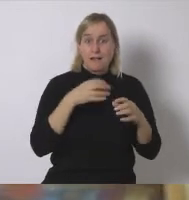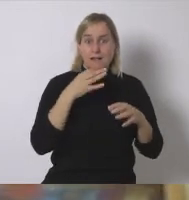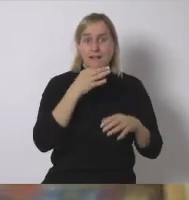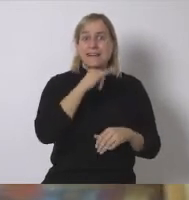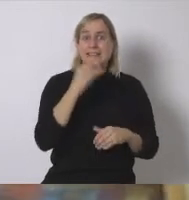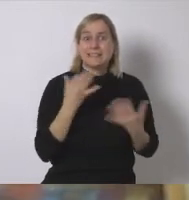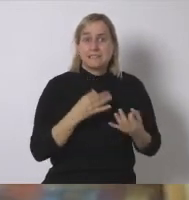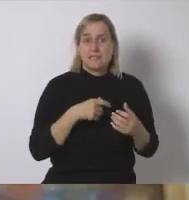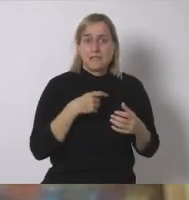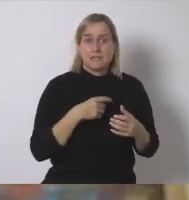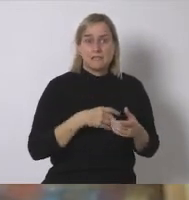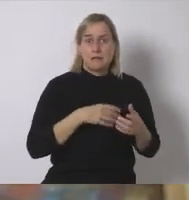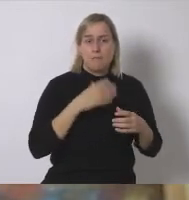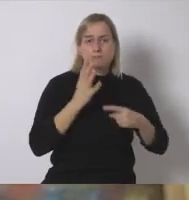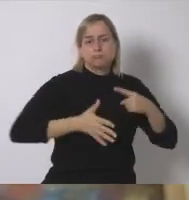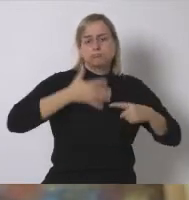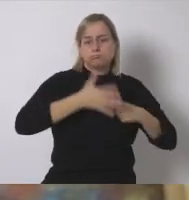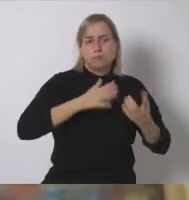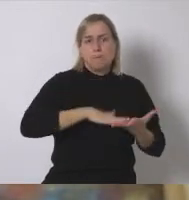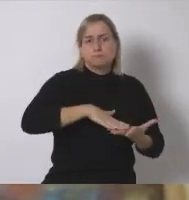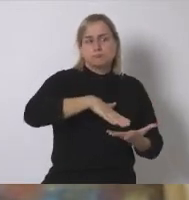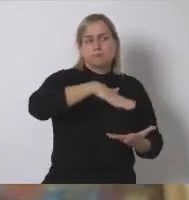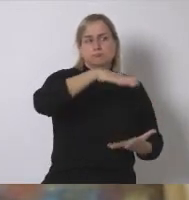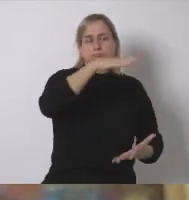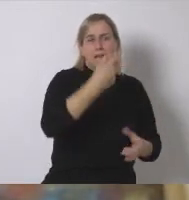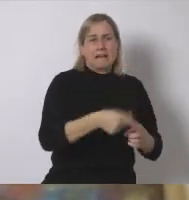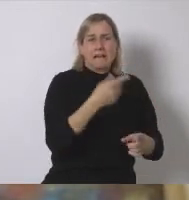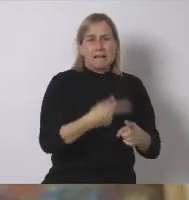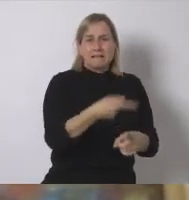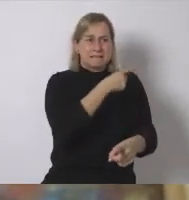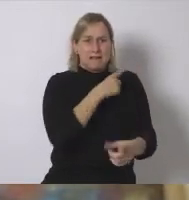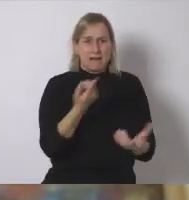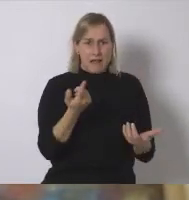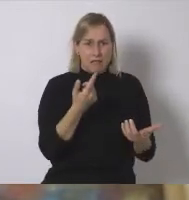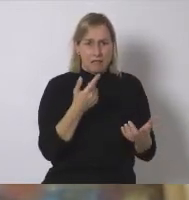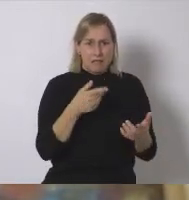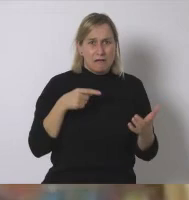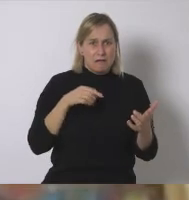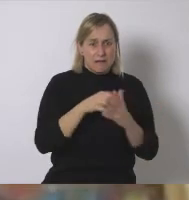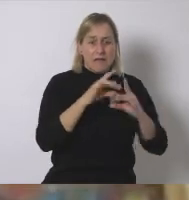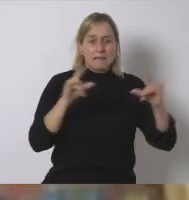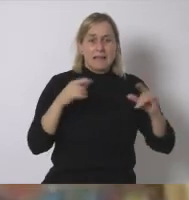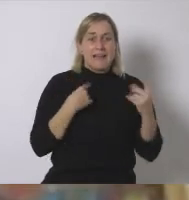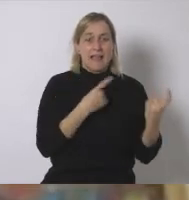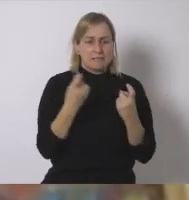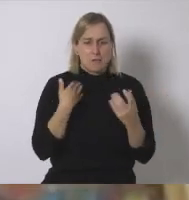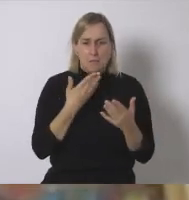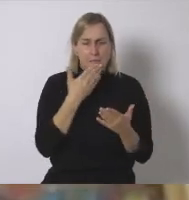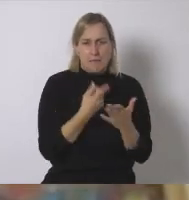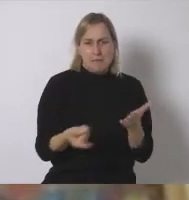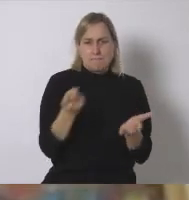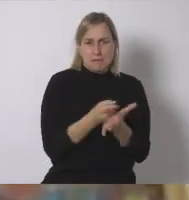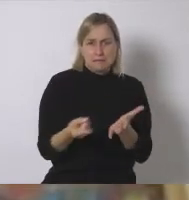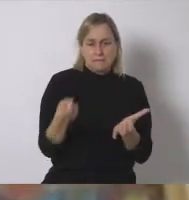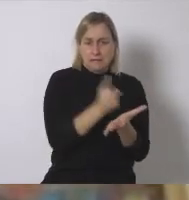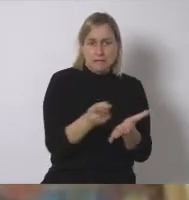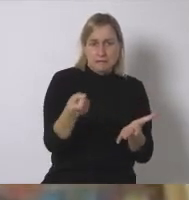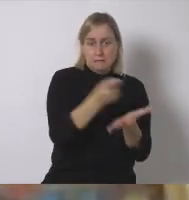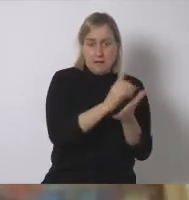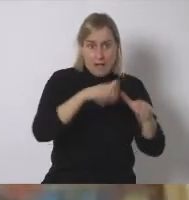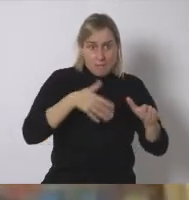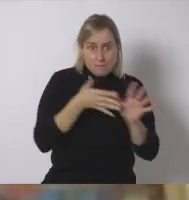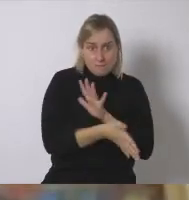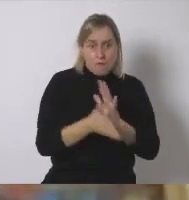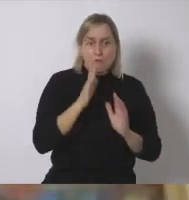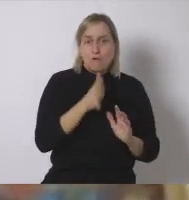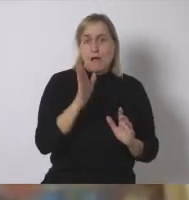de derrochar en exceso de exigir la tierra mucho más de lo que necesitamos precisamente porque lo que se buscan